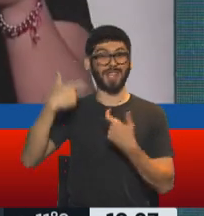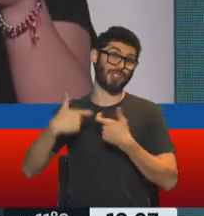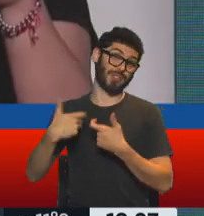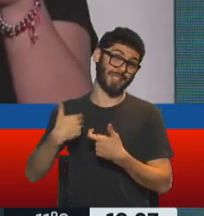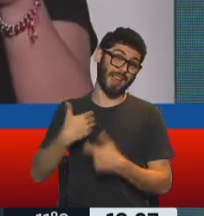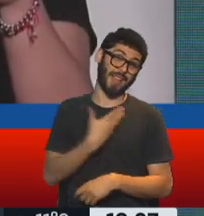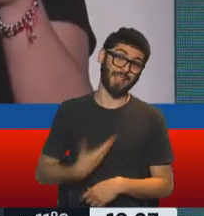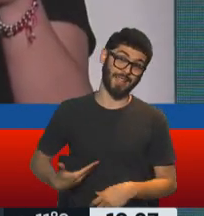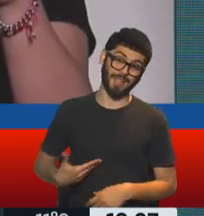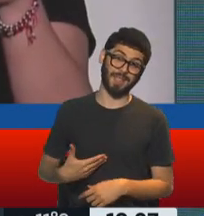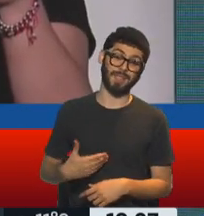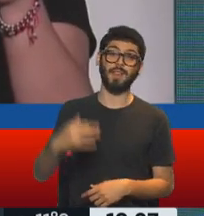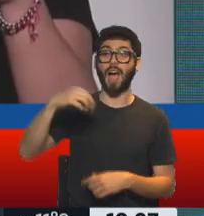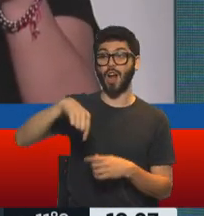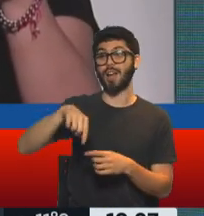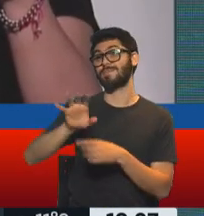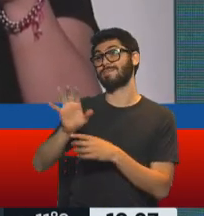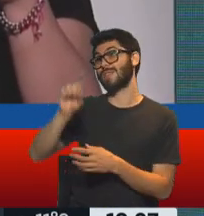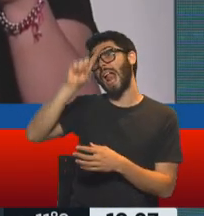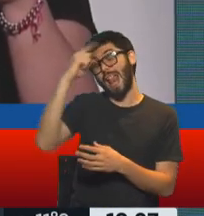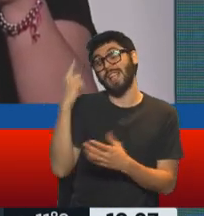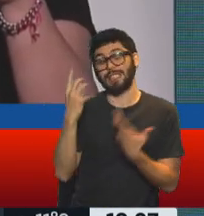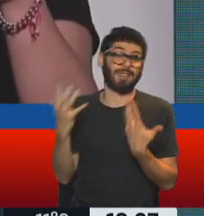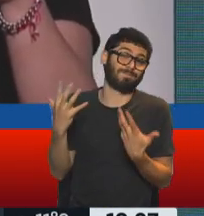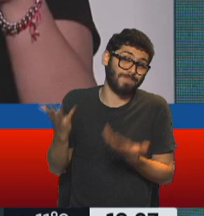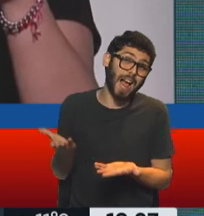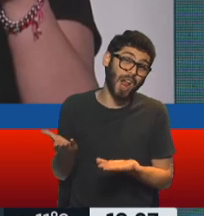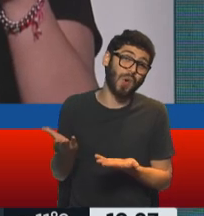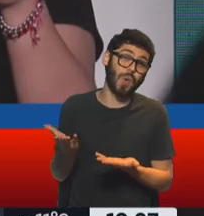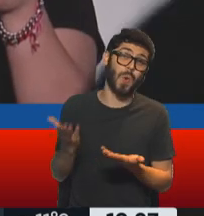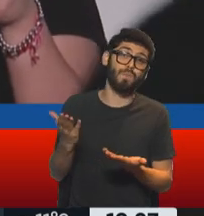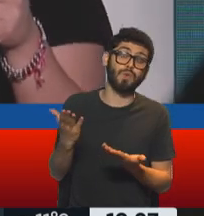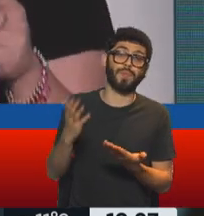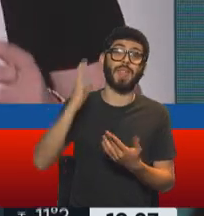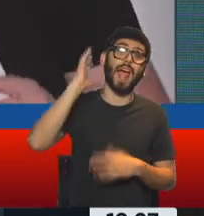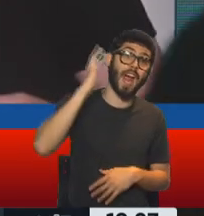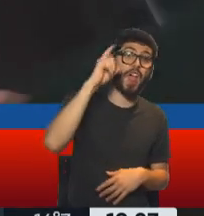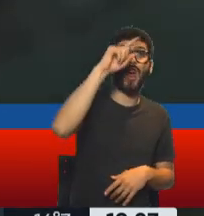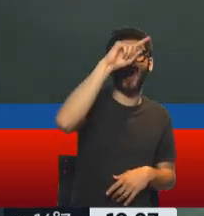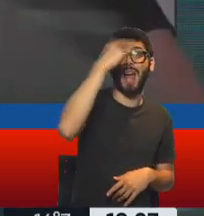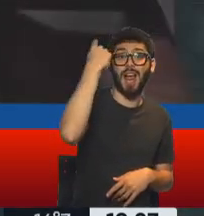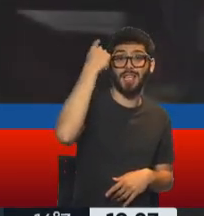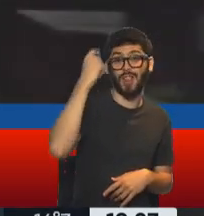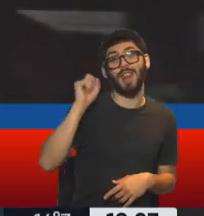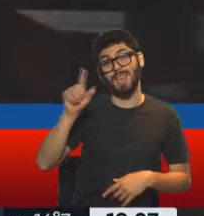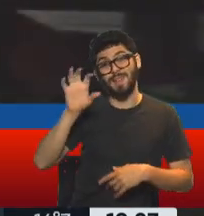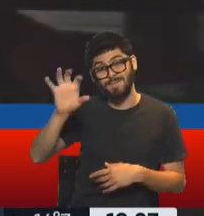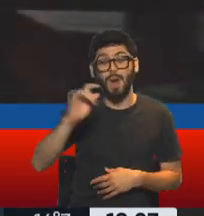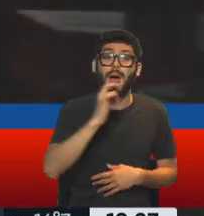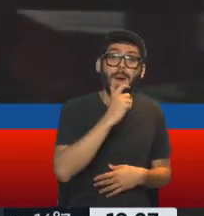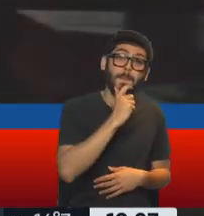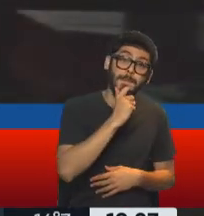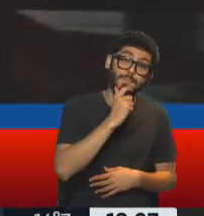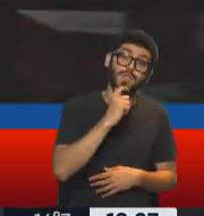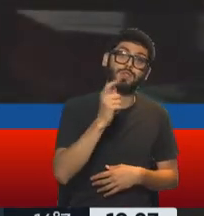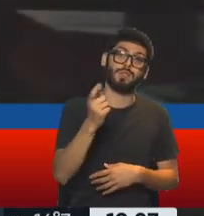Y claro que sí, ahora es nacional, justamente también haciendo referencia a que Radio Nacional, en este caso de la provincia de Mendoza,